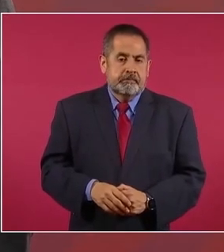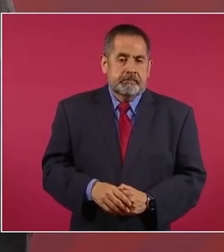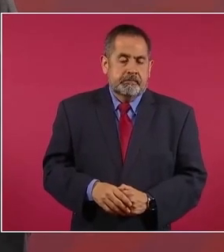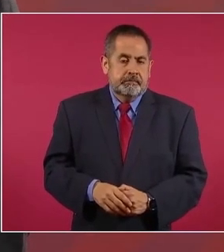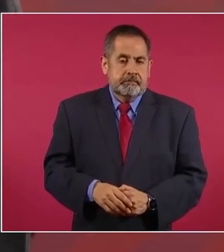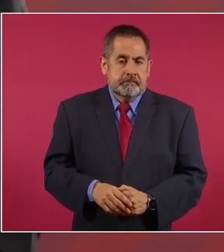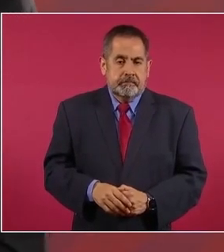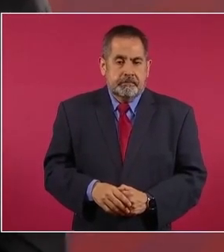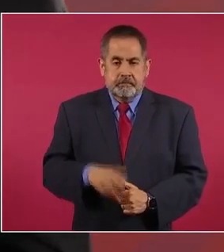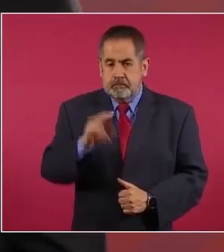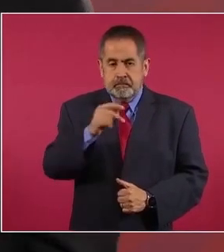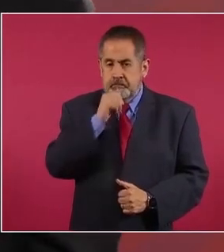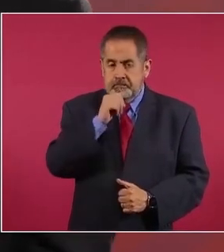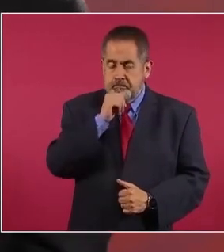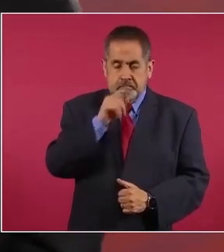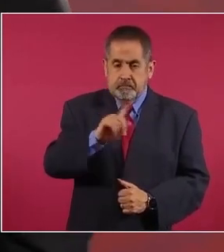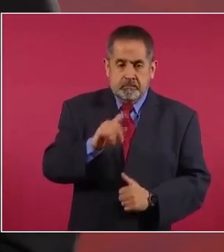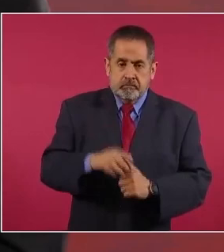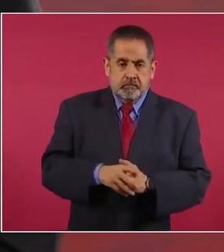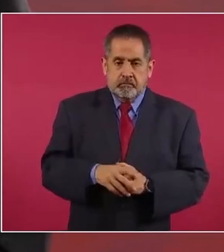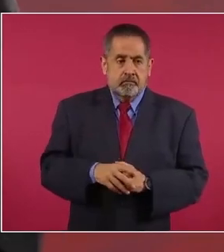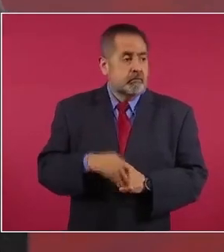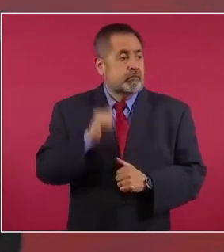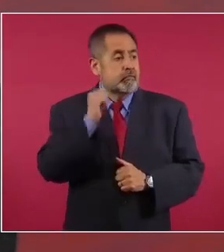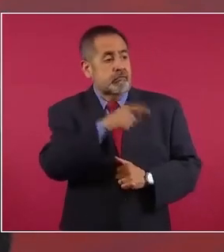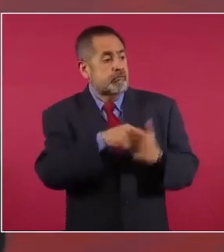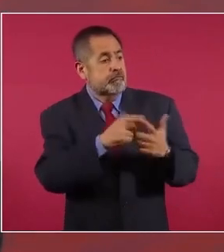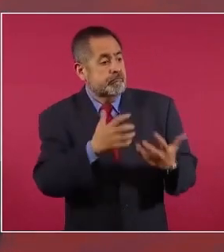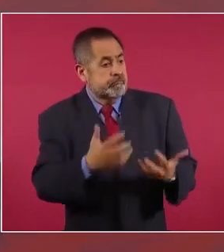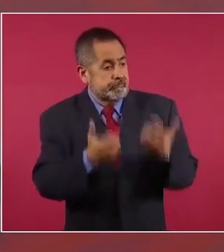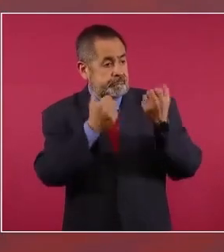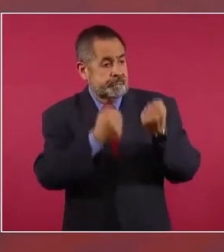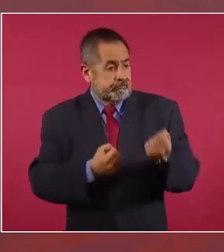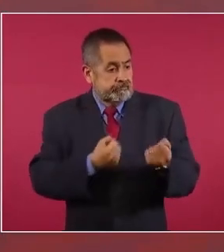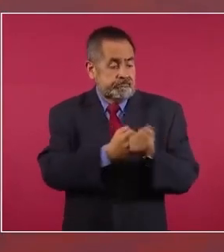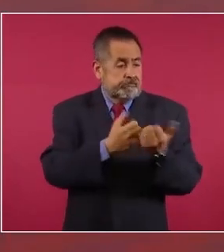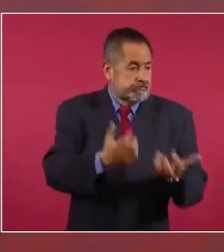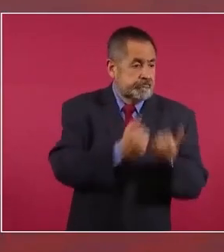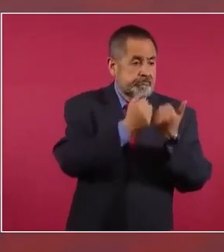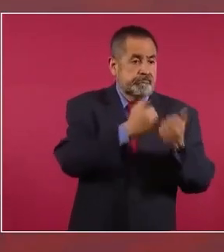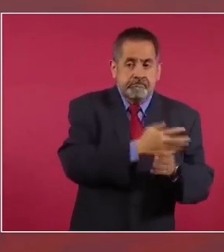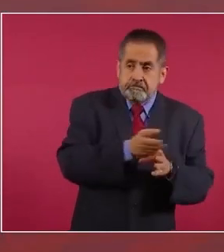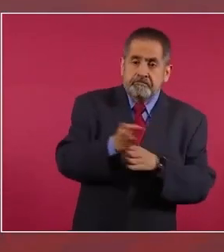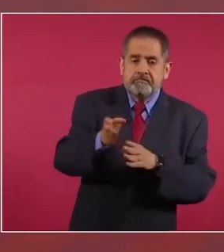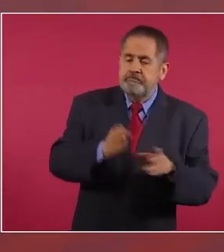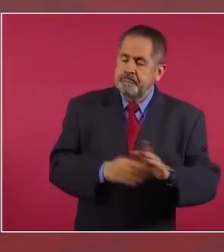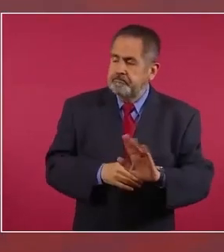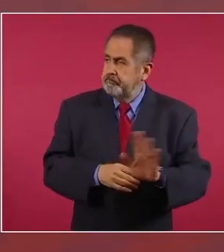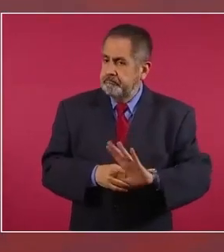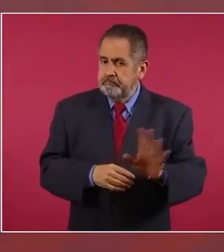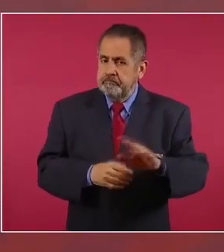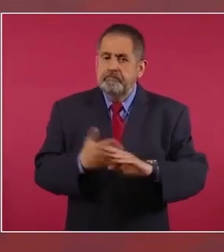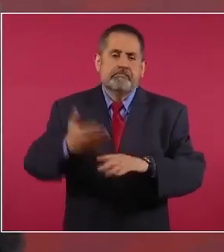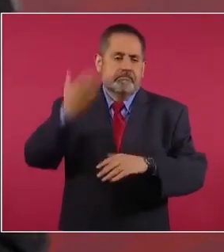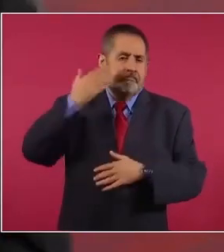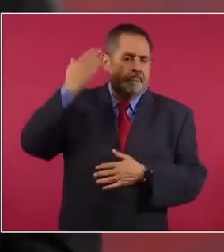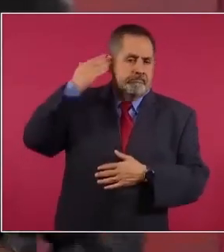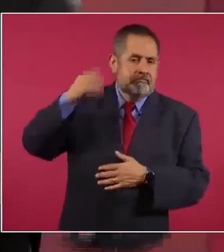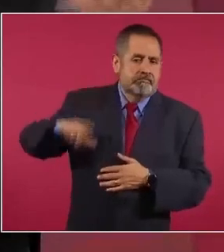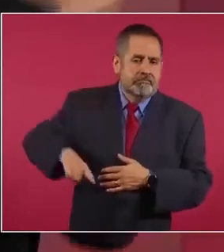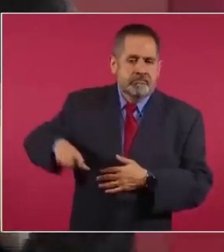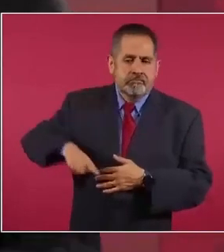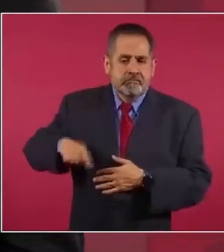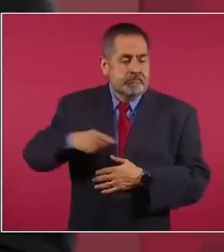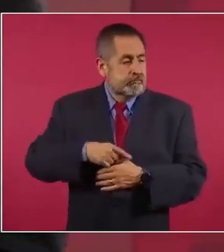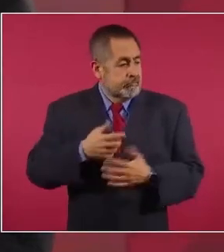no hemos rescatado ninguna empresa porque esa era también la práctica vamos a